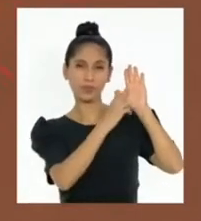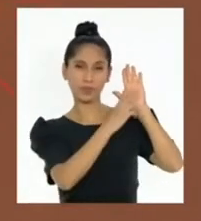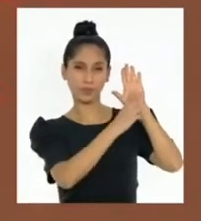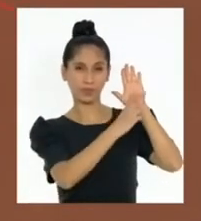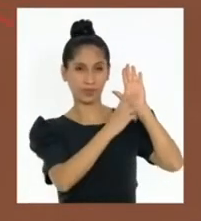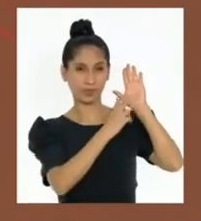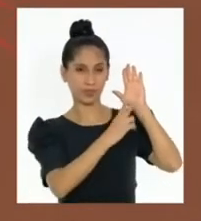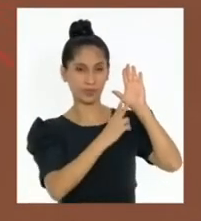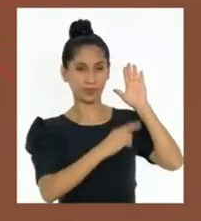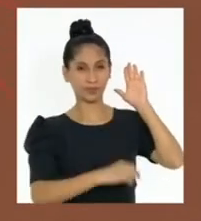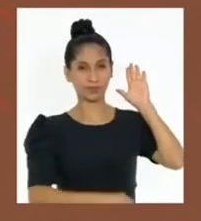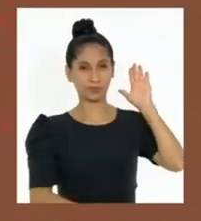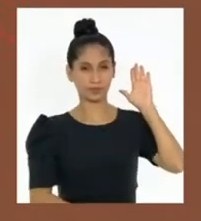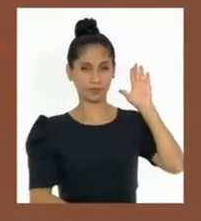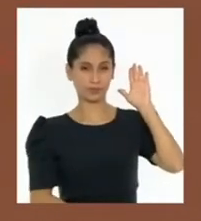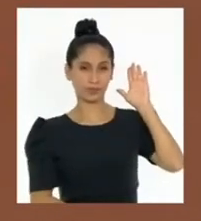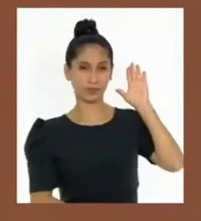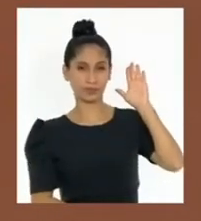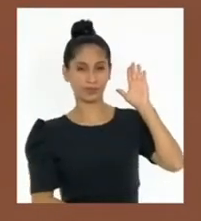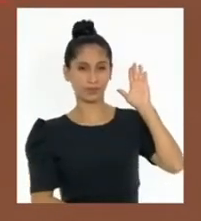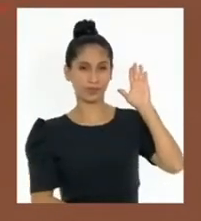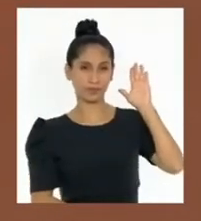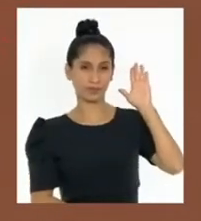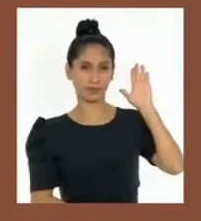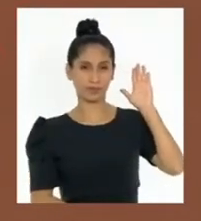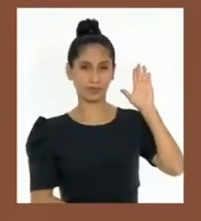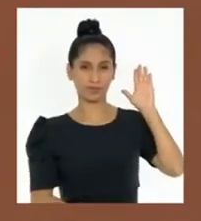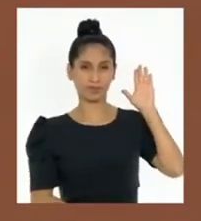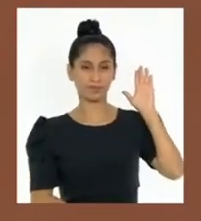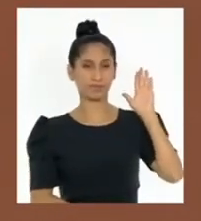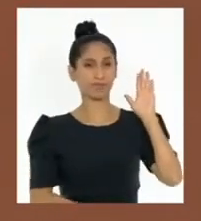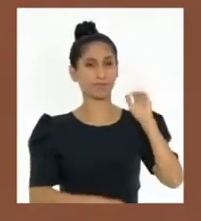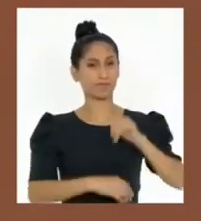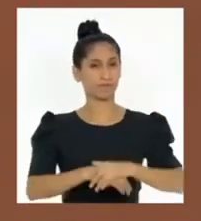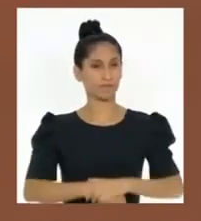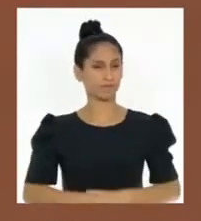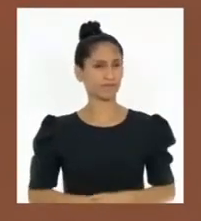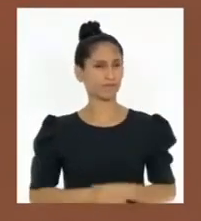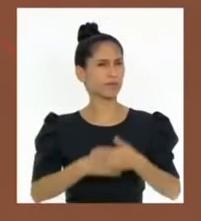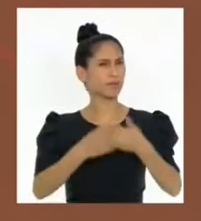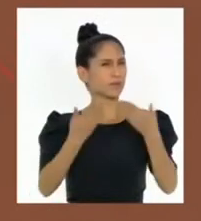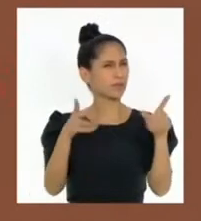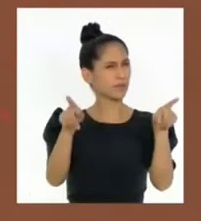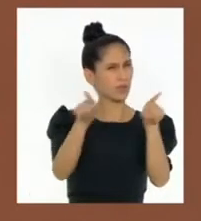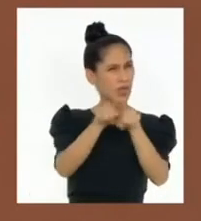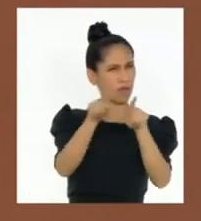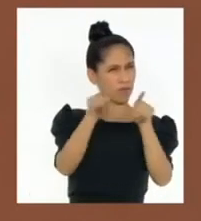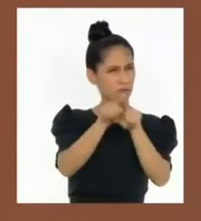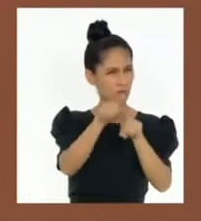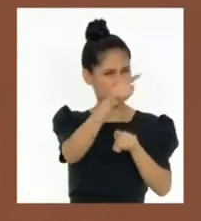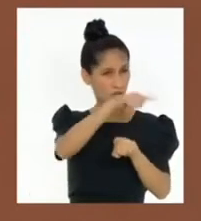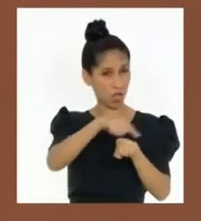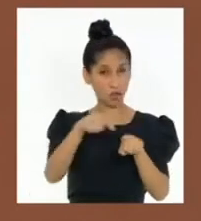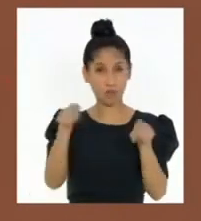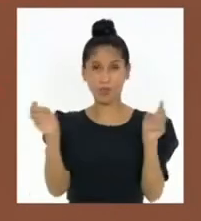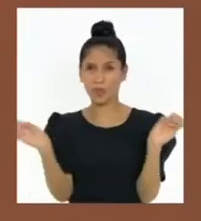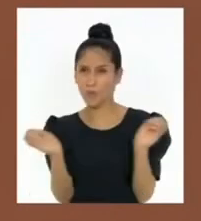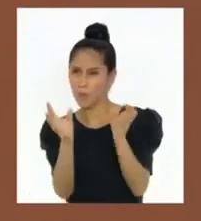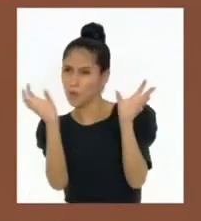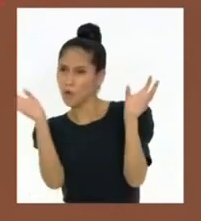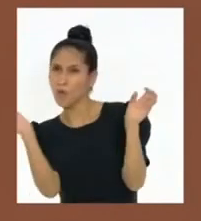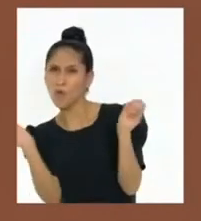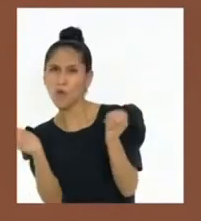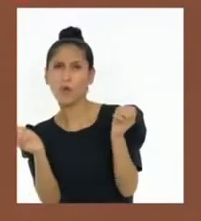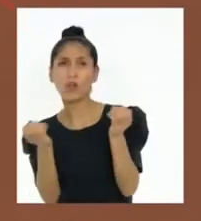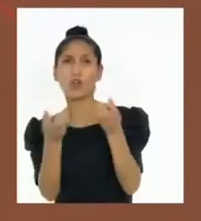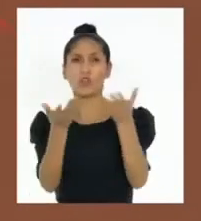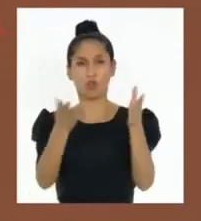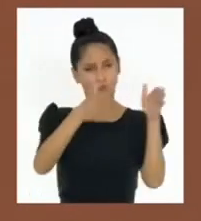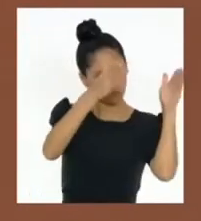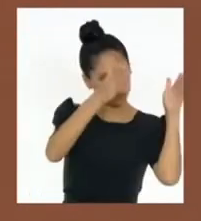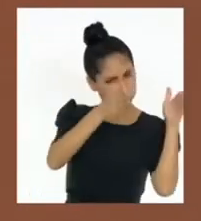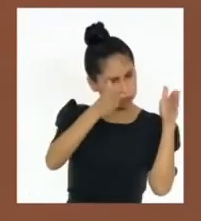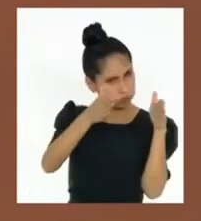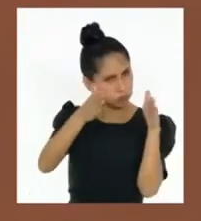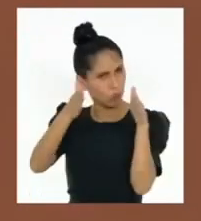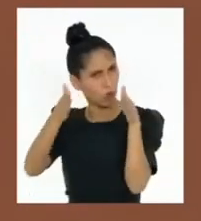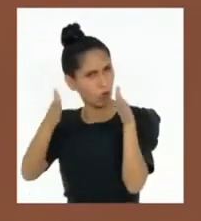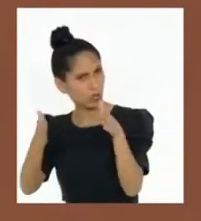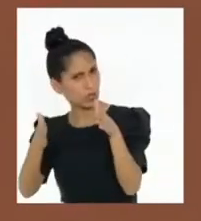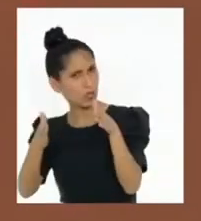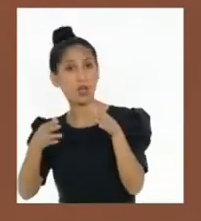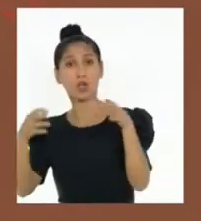consolidación de la integración latinoamericana, promover las relaciones de cooperación y coordinación con los